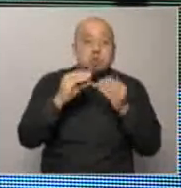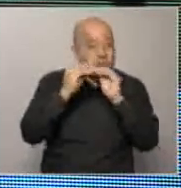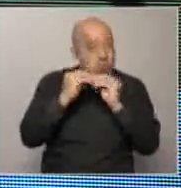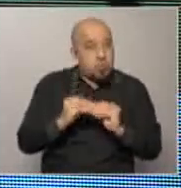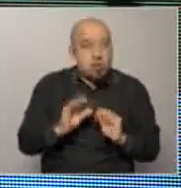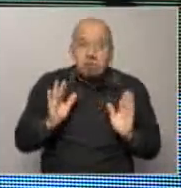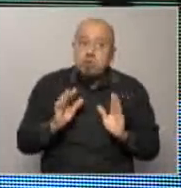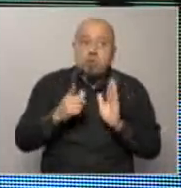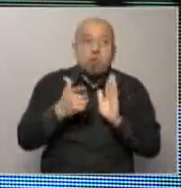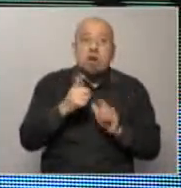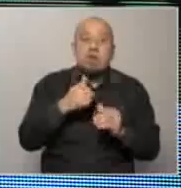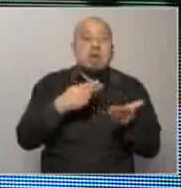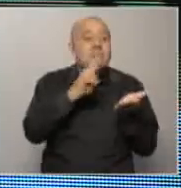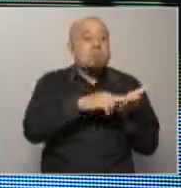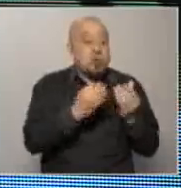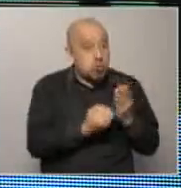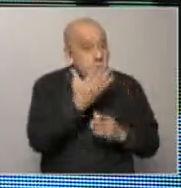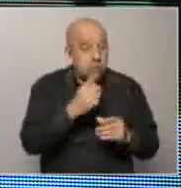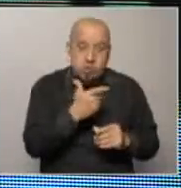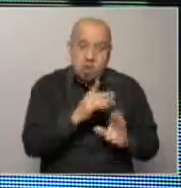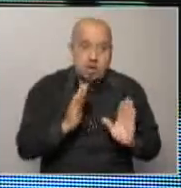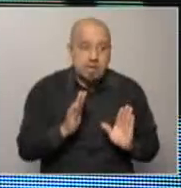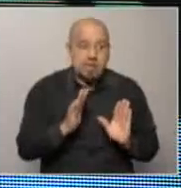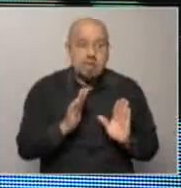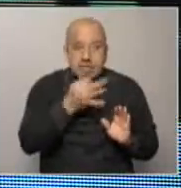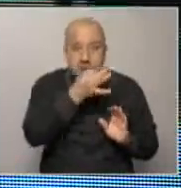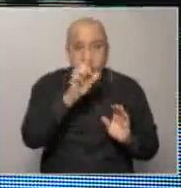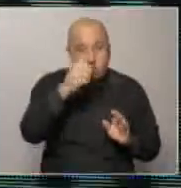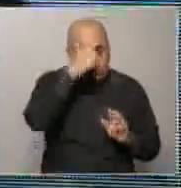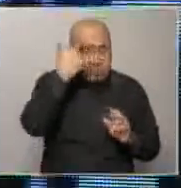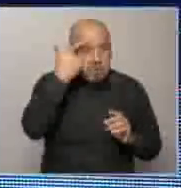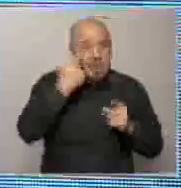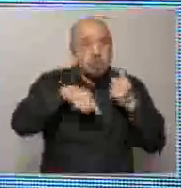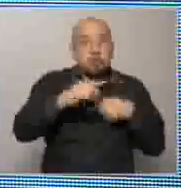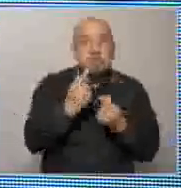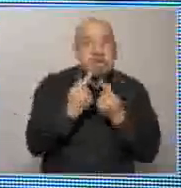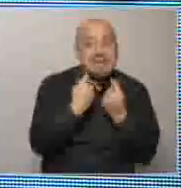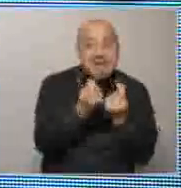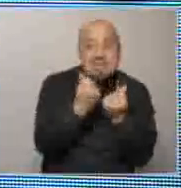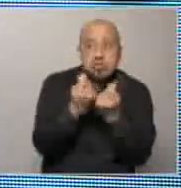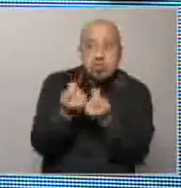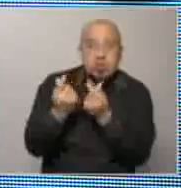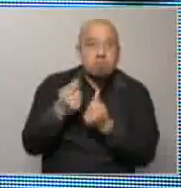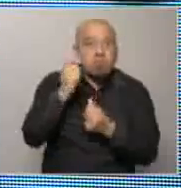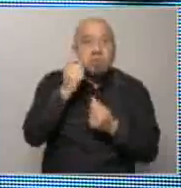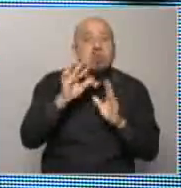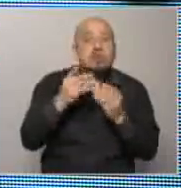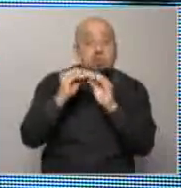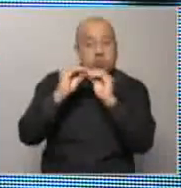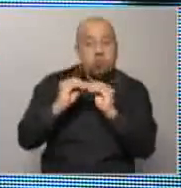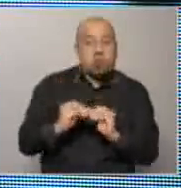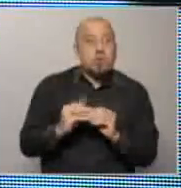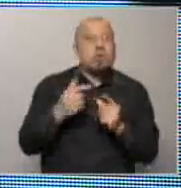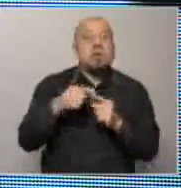leí todo pero todo indica que no crea ningún impuesto y bueno, entonces lo que te queda es el gasto y el gasto es el presupuesto. Es el presupuesto